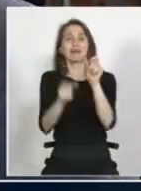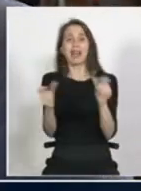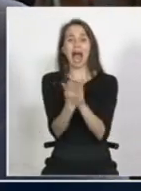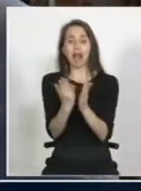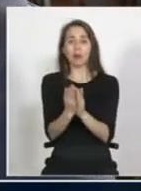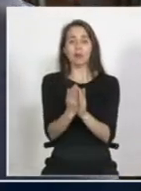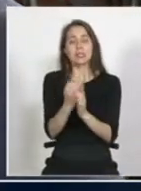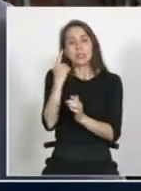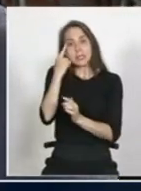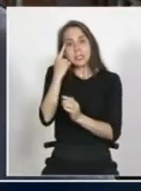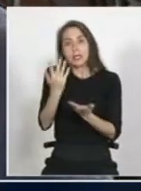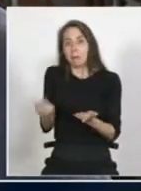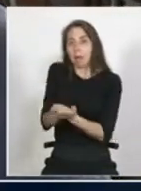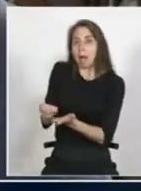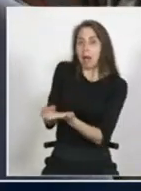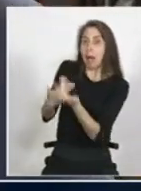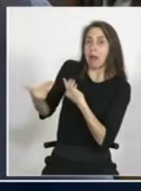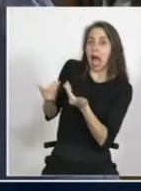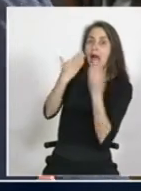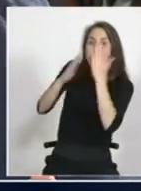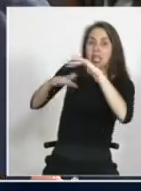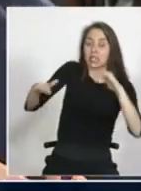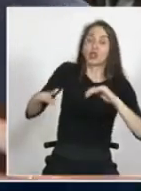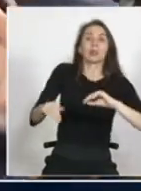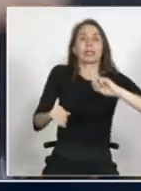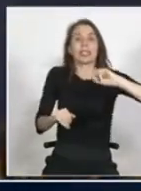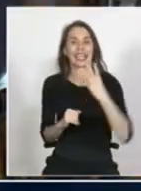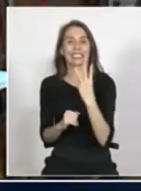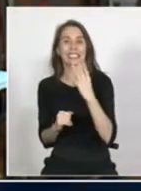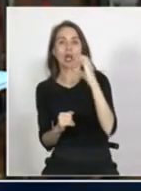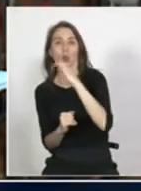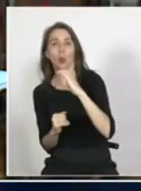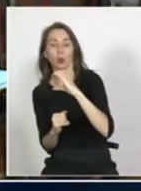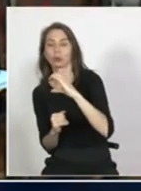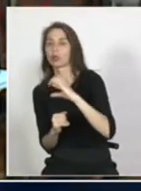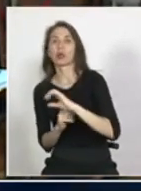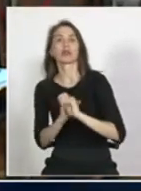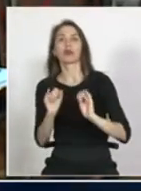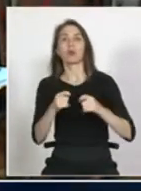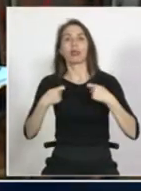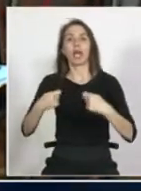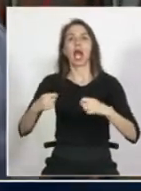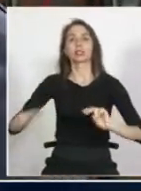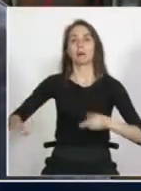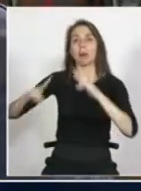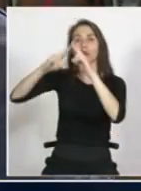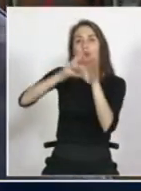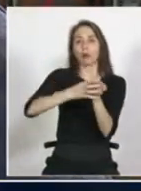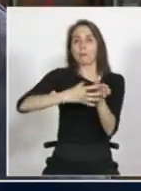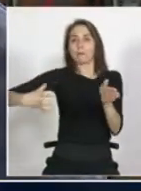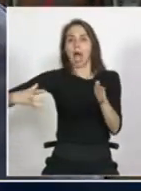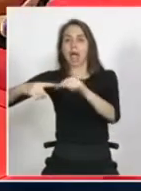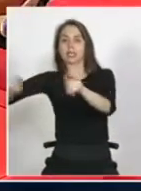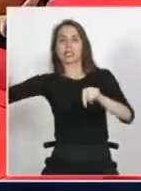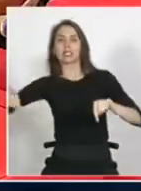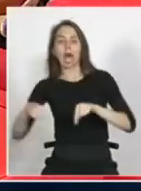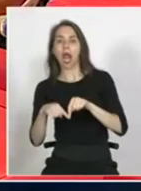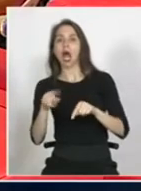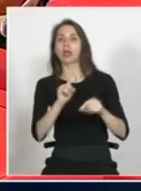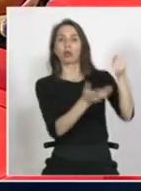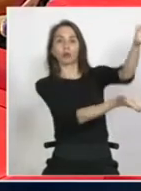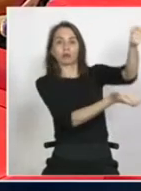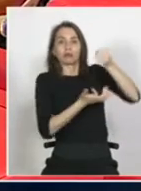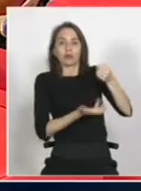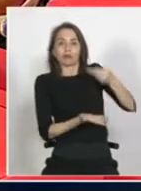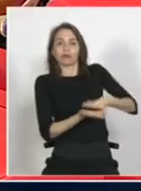abrir un tercer curso no tienen recursos para poder hacer la inversión en infraestructura para tener un tercer curso no hay mecanismos de financiamiento de diapas estos